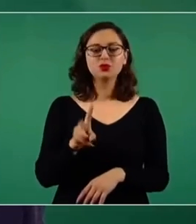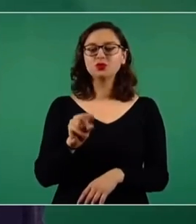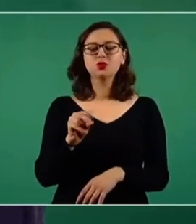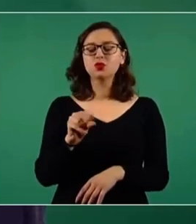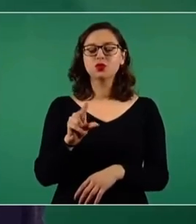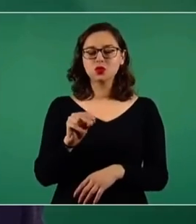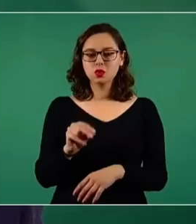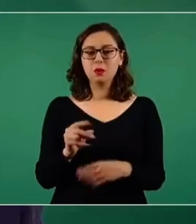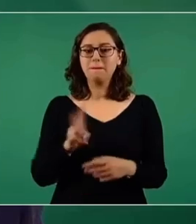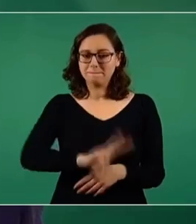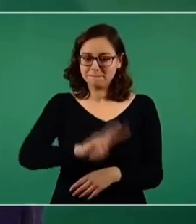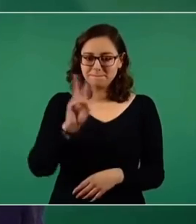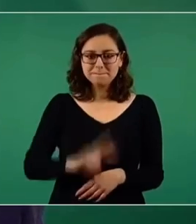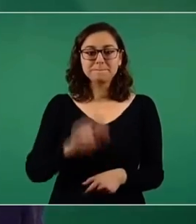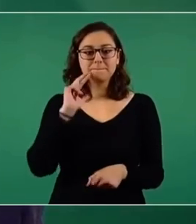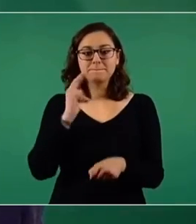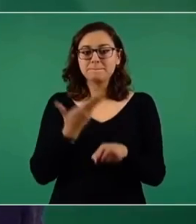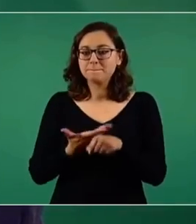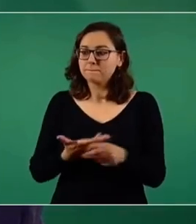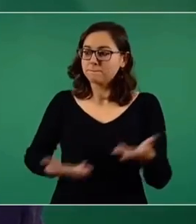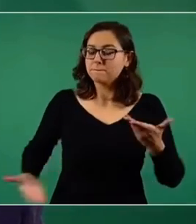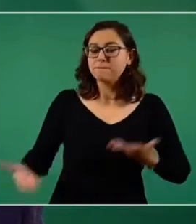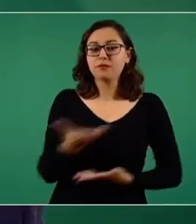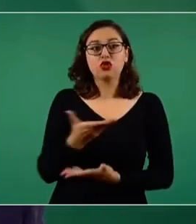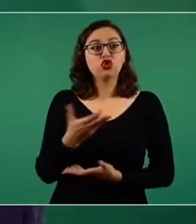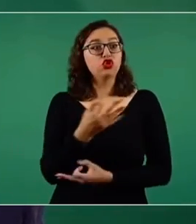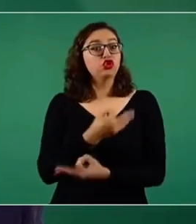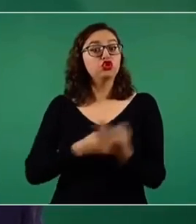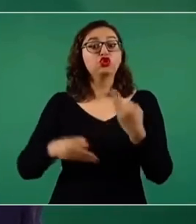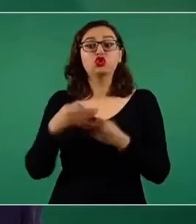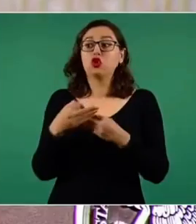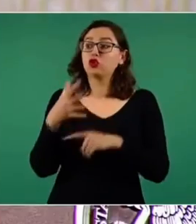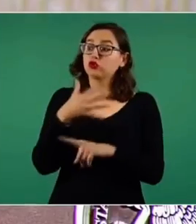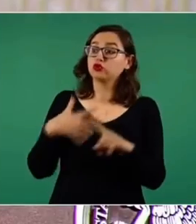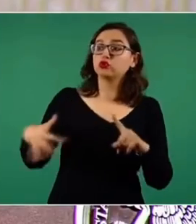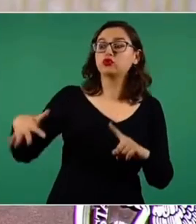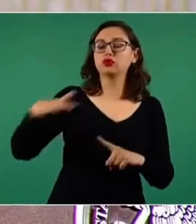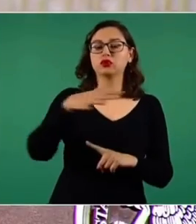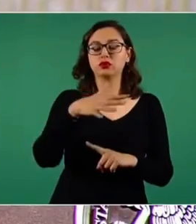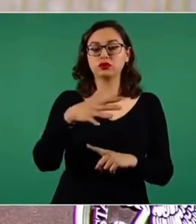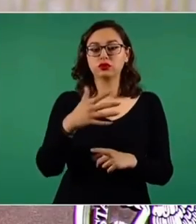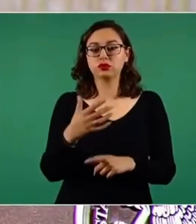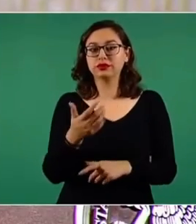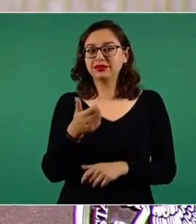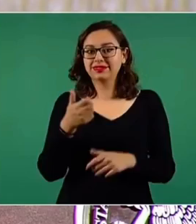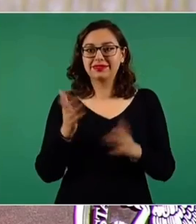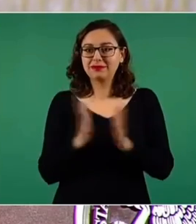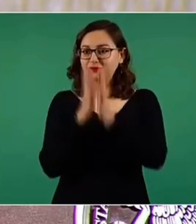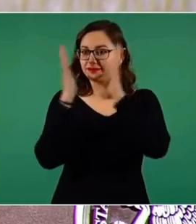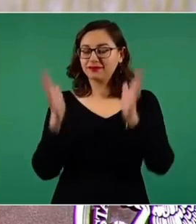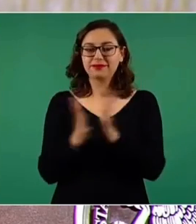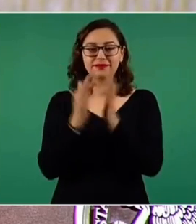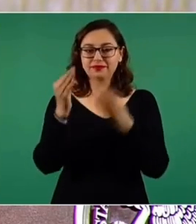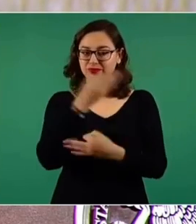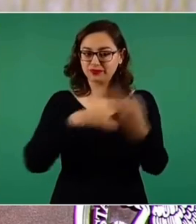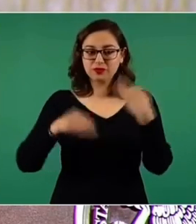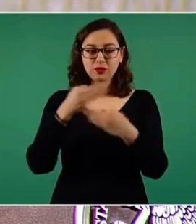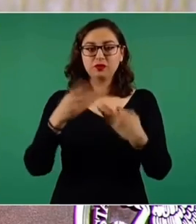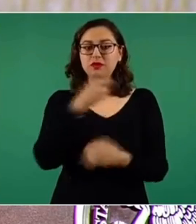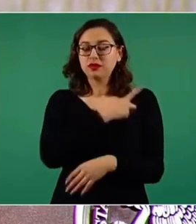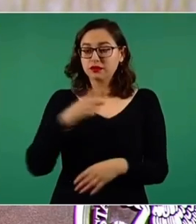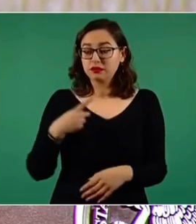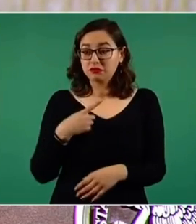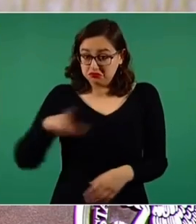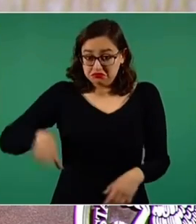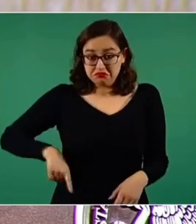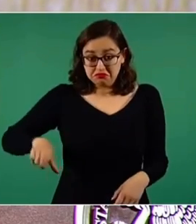hacia una corresponsabilidad como sociedad. Esto es una situación que nos compete a todos, no solamente compete a gobierno, compete a padres